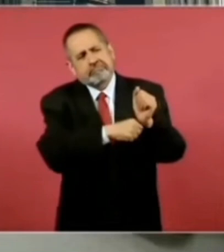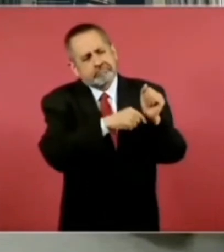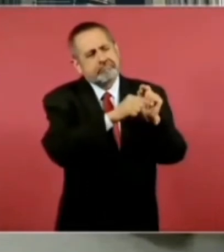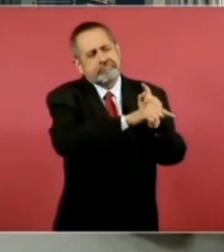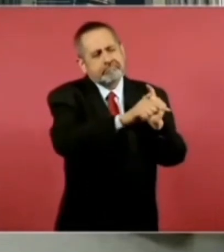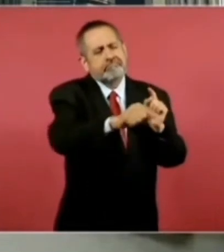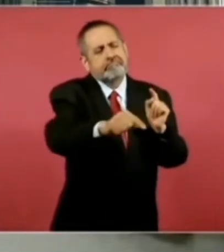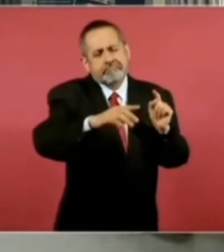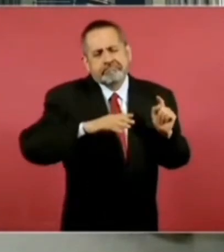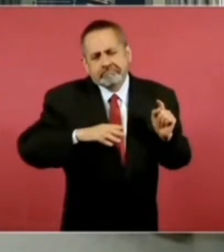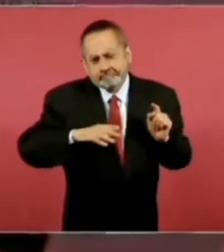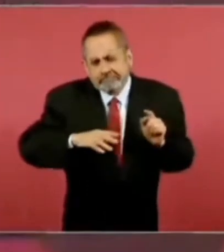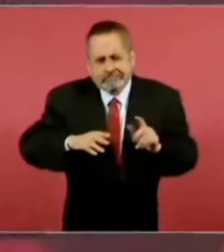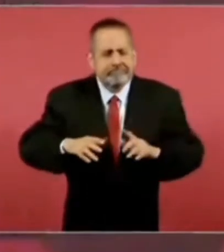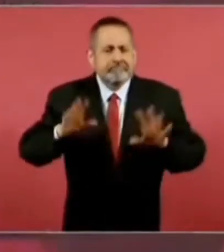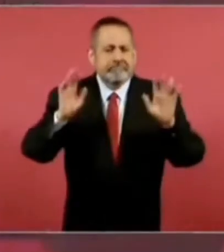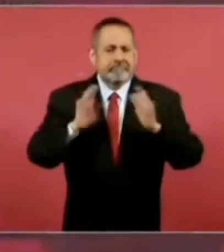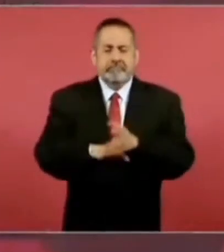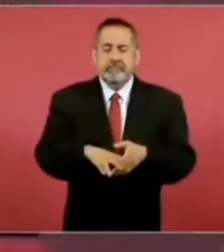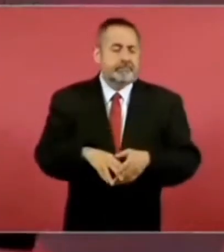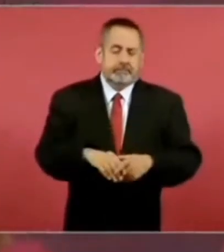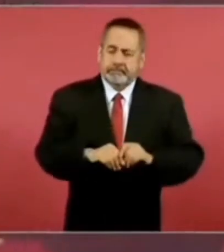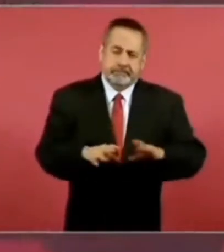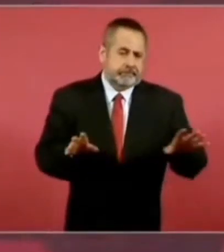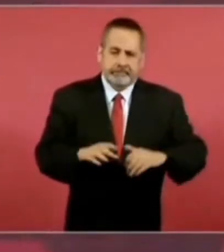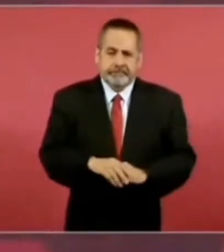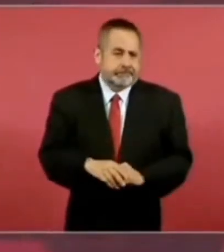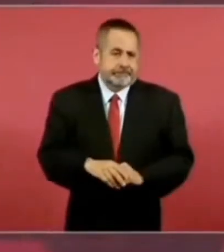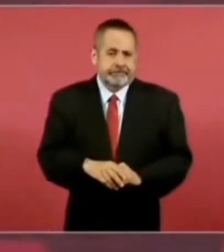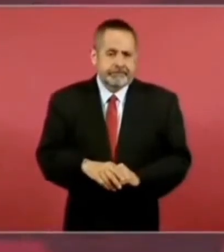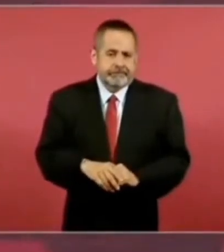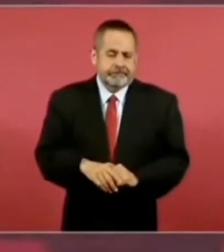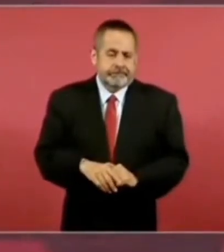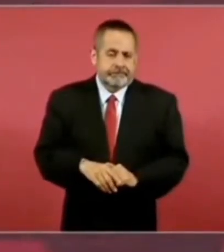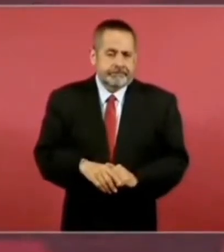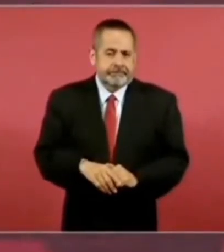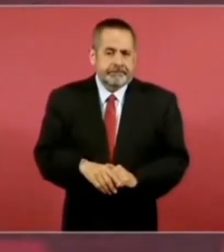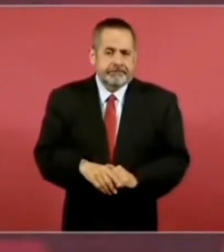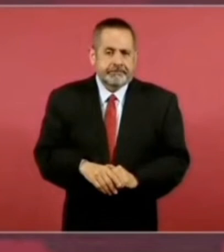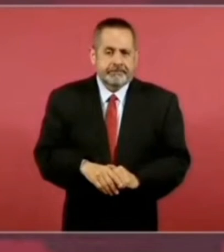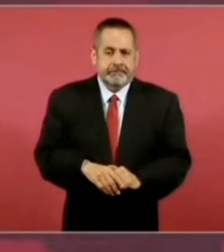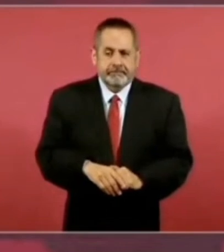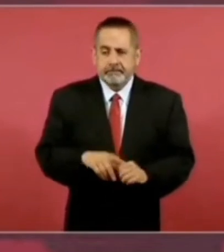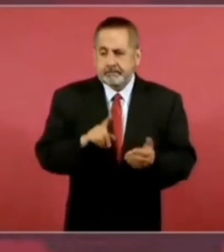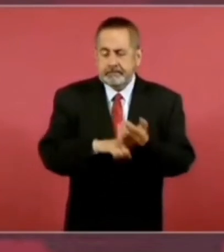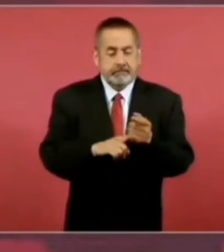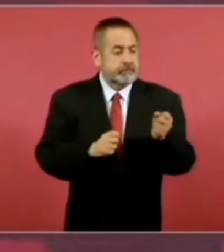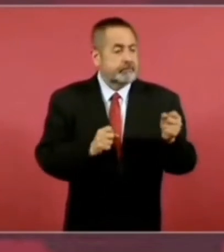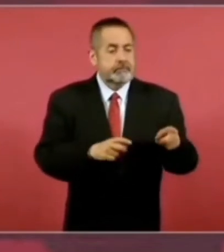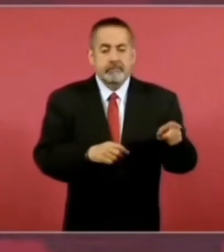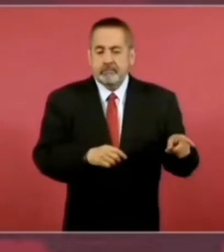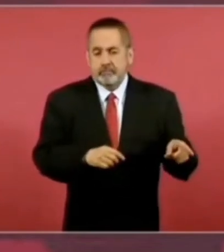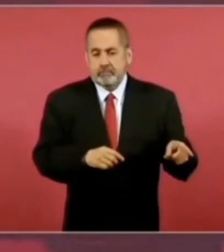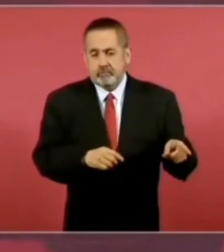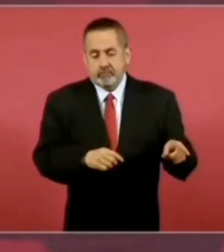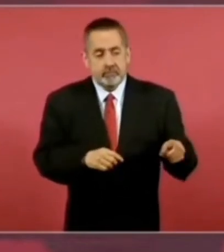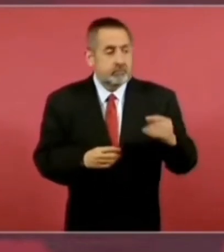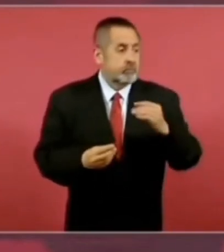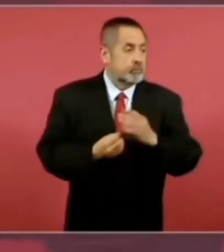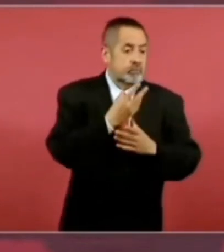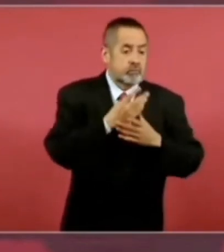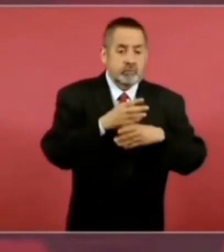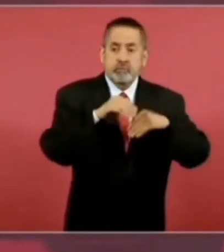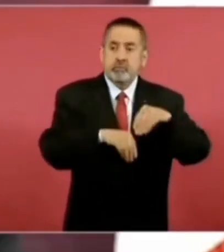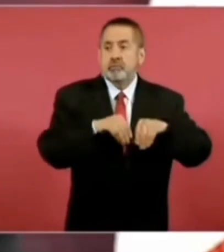es que se volvieron, se pusieron de moda